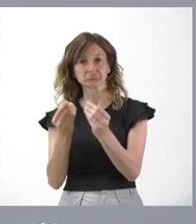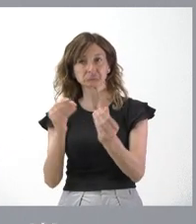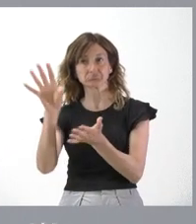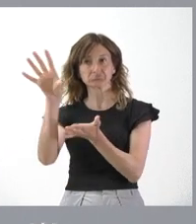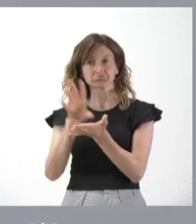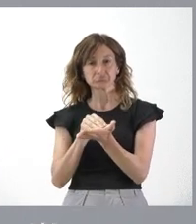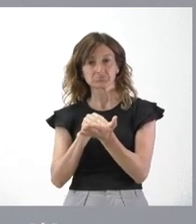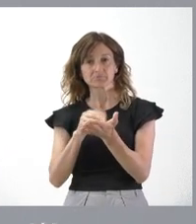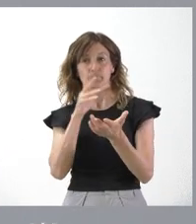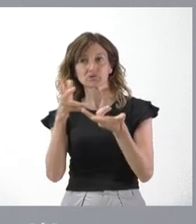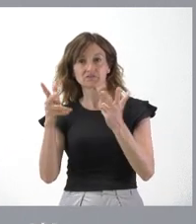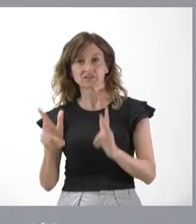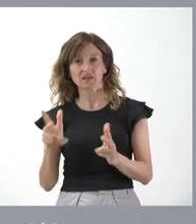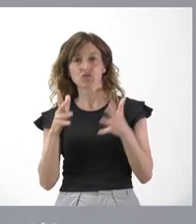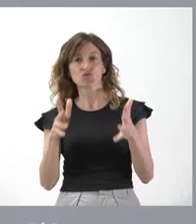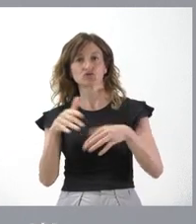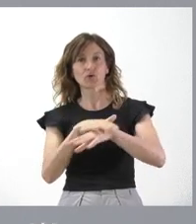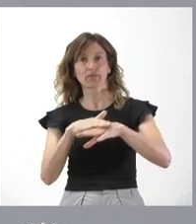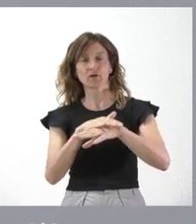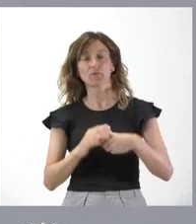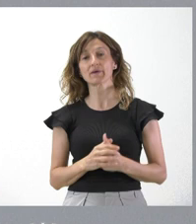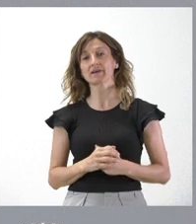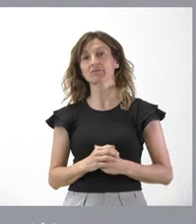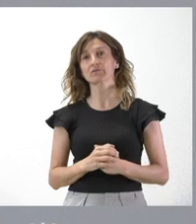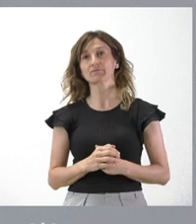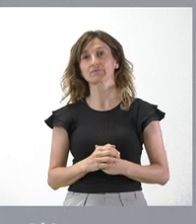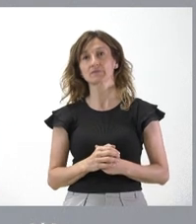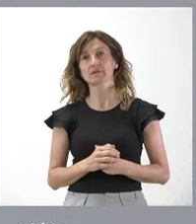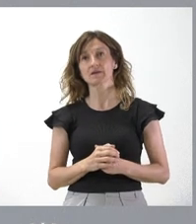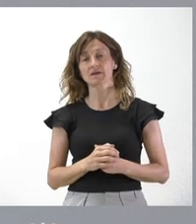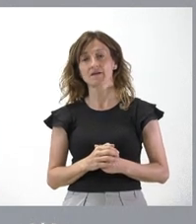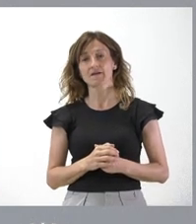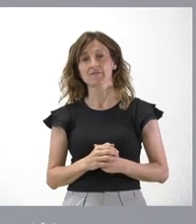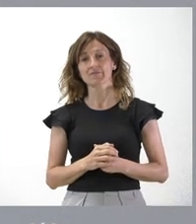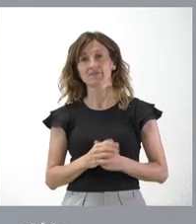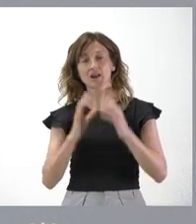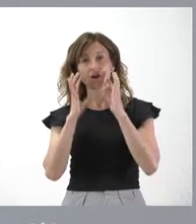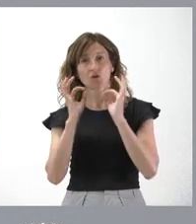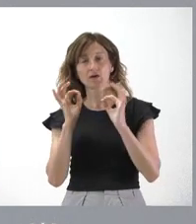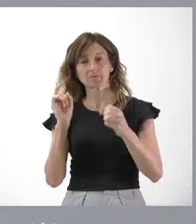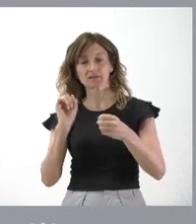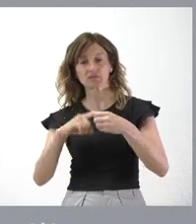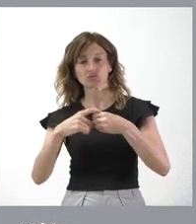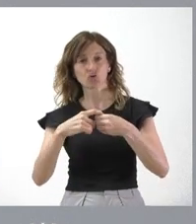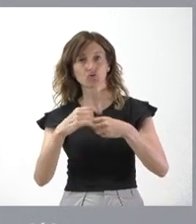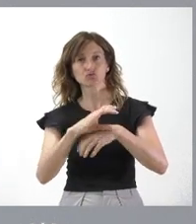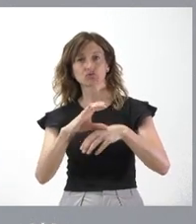que he estado sentado en el Consejo de Gobierno, que, lógicamente, como le digo, hemos existido todos los miembros del Gobierno, menos la consejera que lo ha hecho telemáticamente